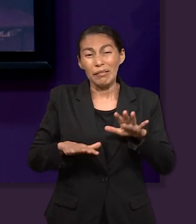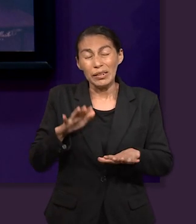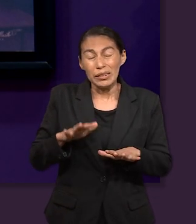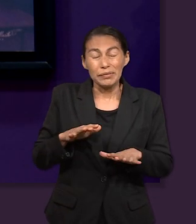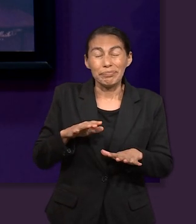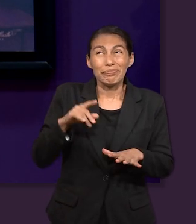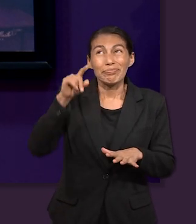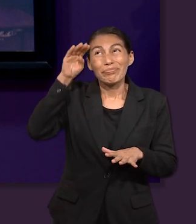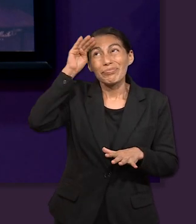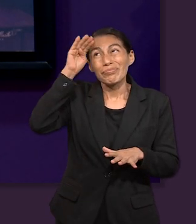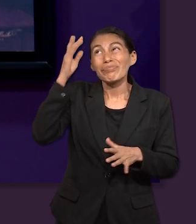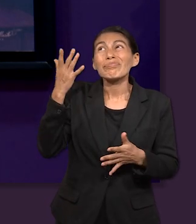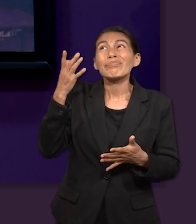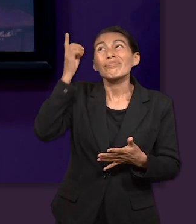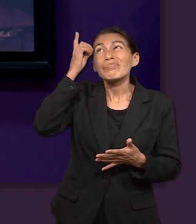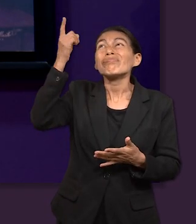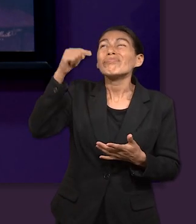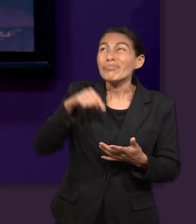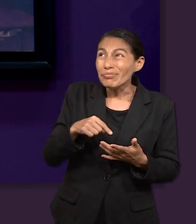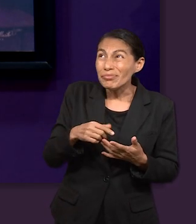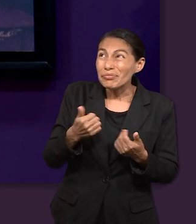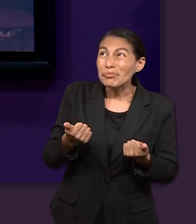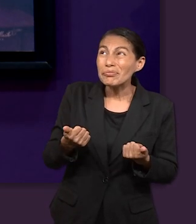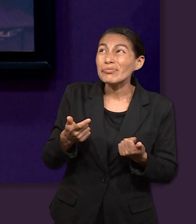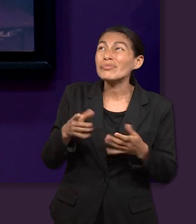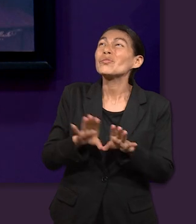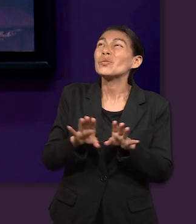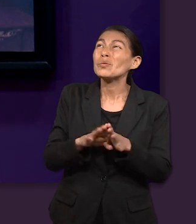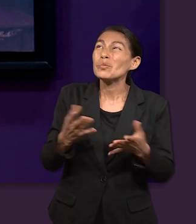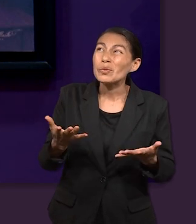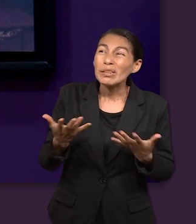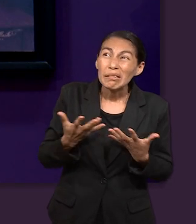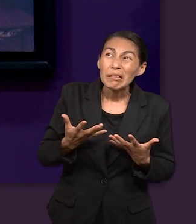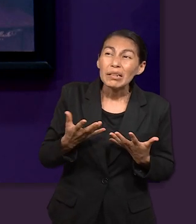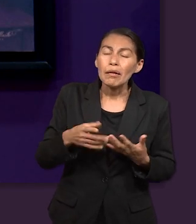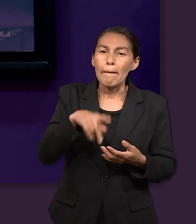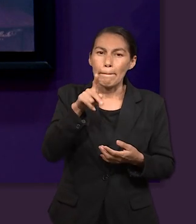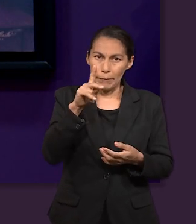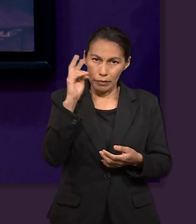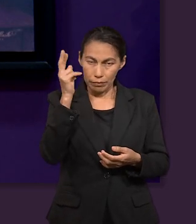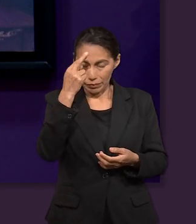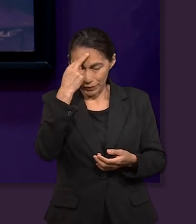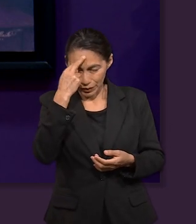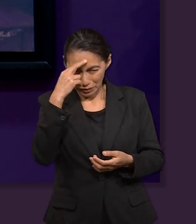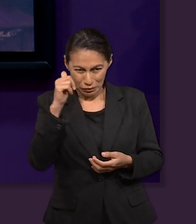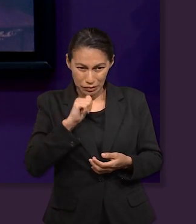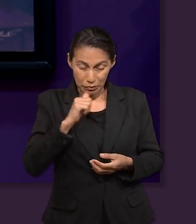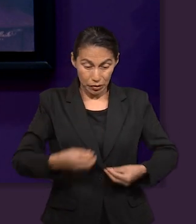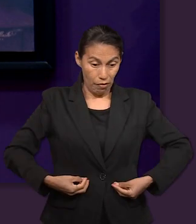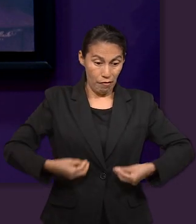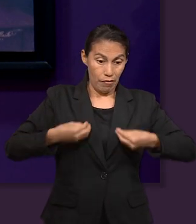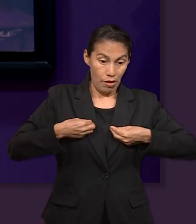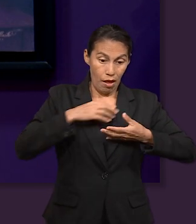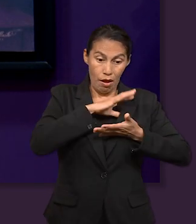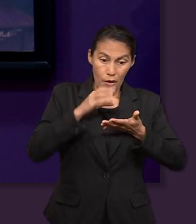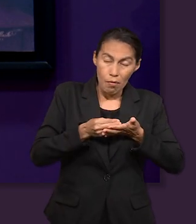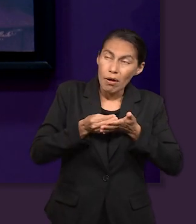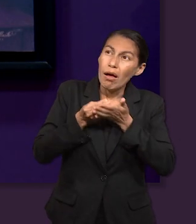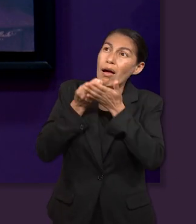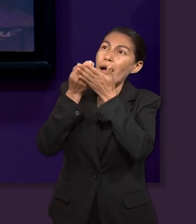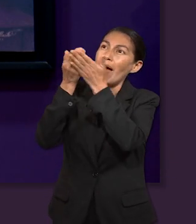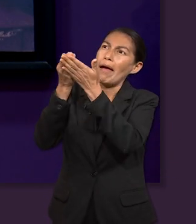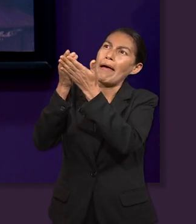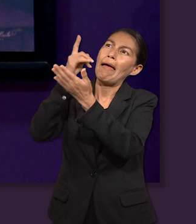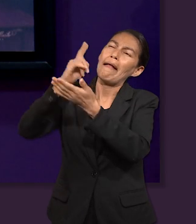vamos a encontrar situaciones en las que nos vamos a preguntar si realmente Dios está aquí. Pero recordar que si nosotros entregamos nuestra vida a Dios,